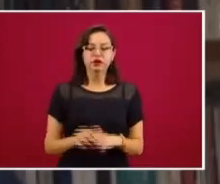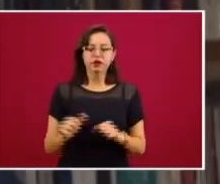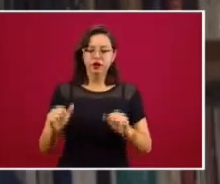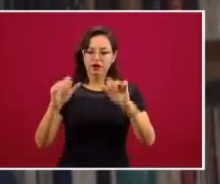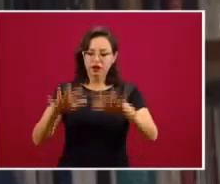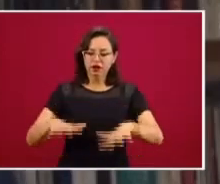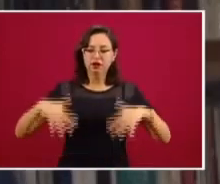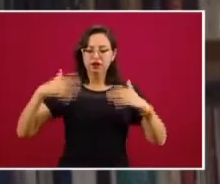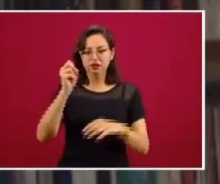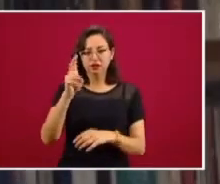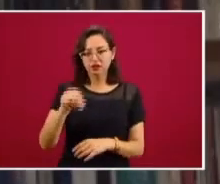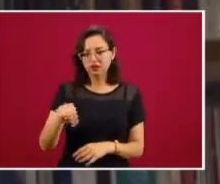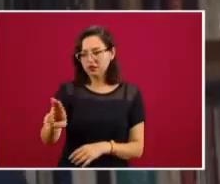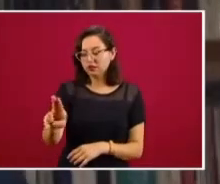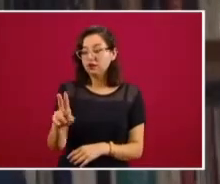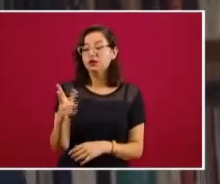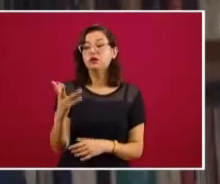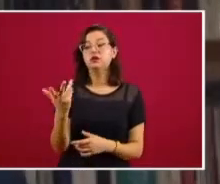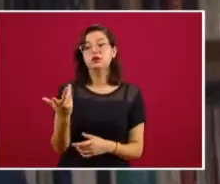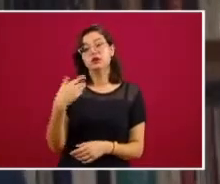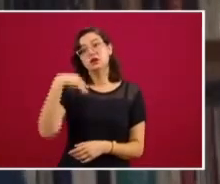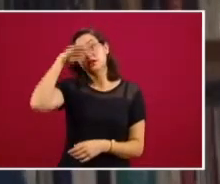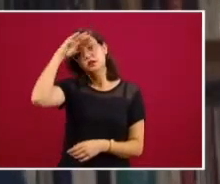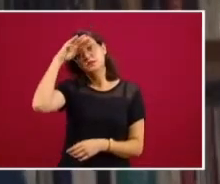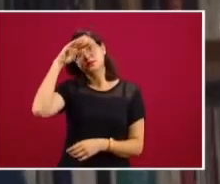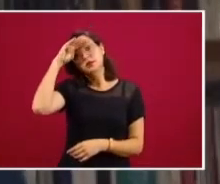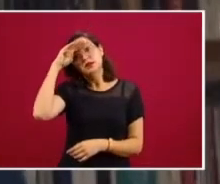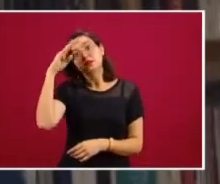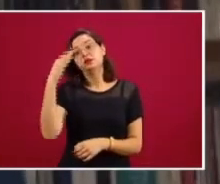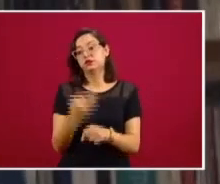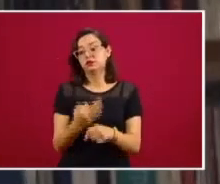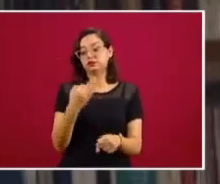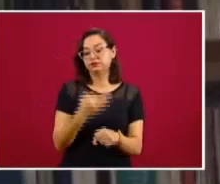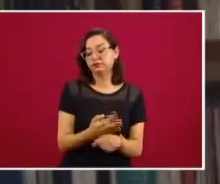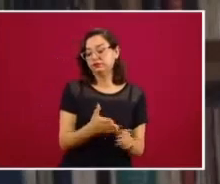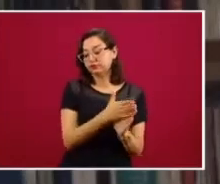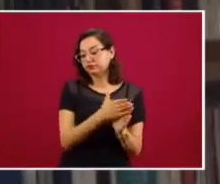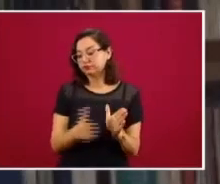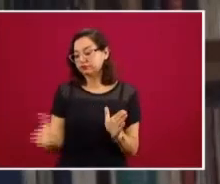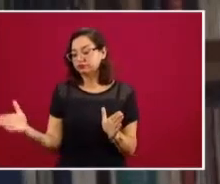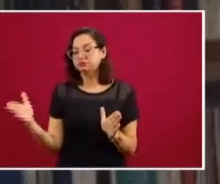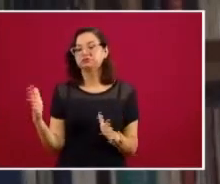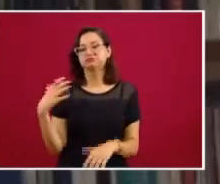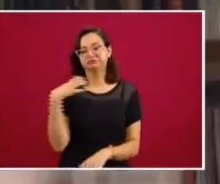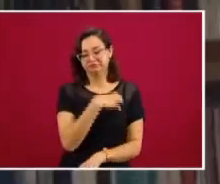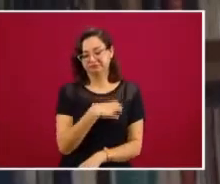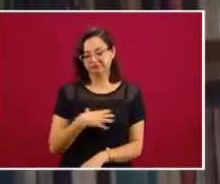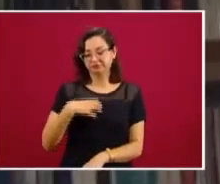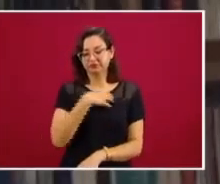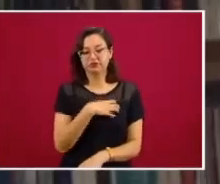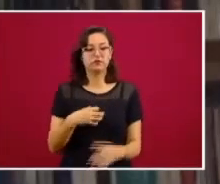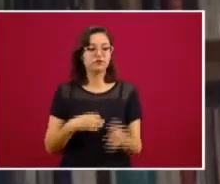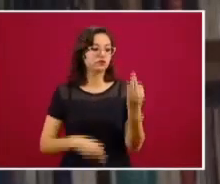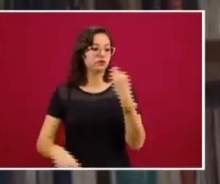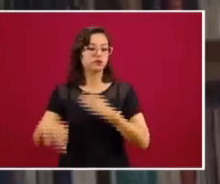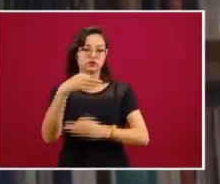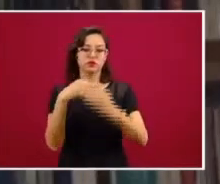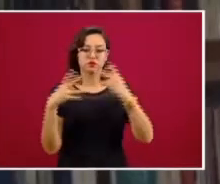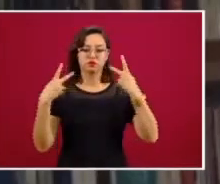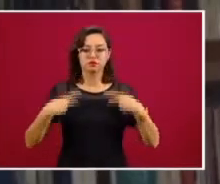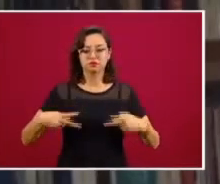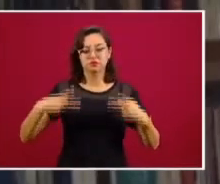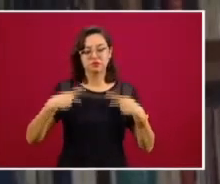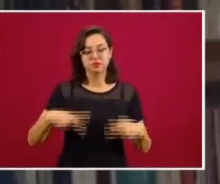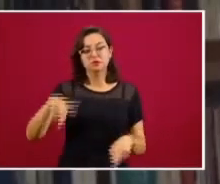Por lo pronto, presidente, creo que ha sido motivo de gran satisfacción para todas y todos los mexicanos,